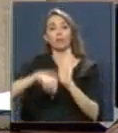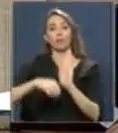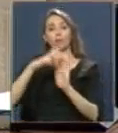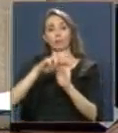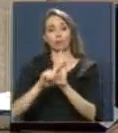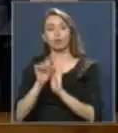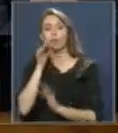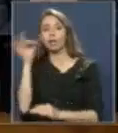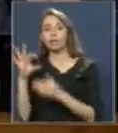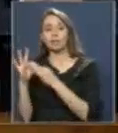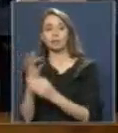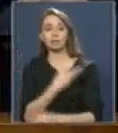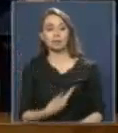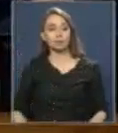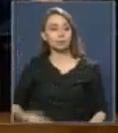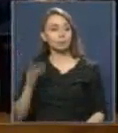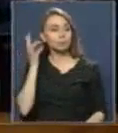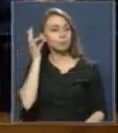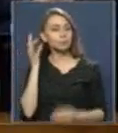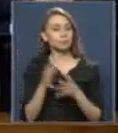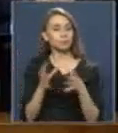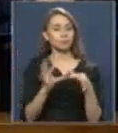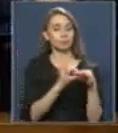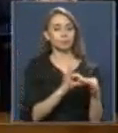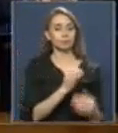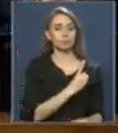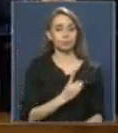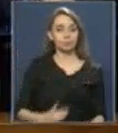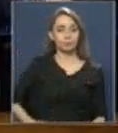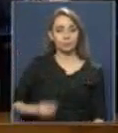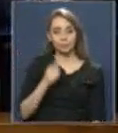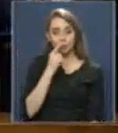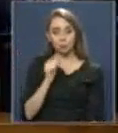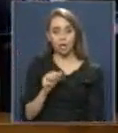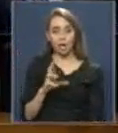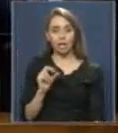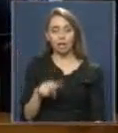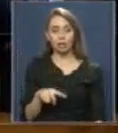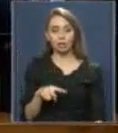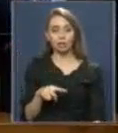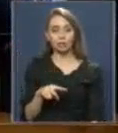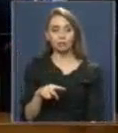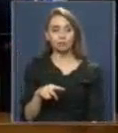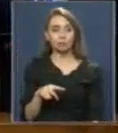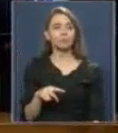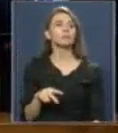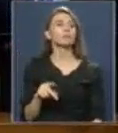Presidenta. Muchas gracias, diputado Alarcón. Aprovechamos inmediatamente de saludar quien sea sumado a este...